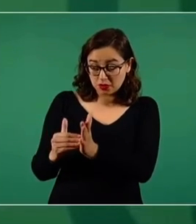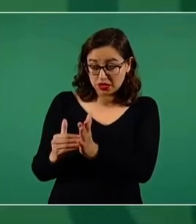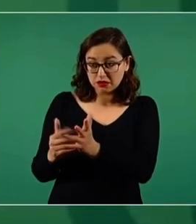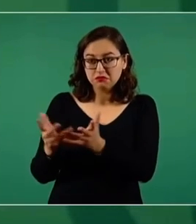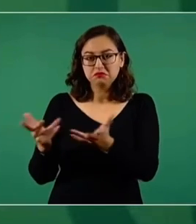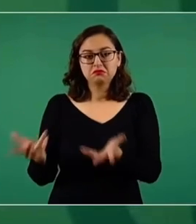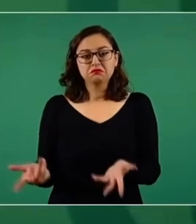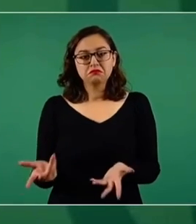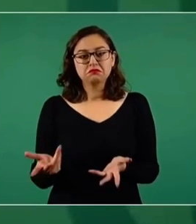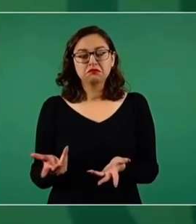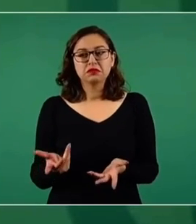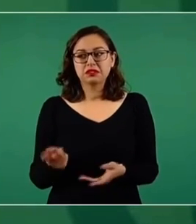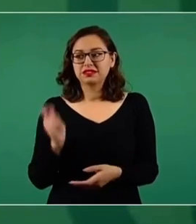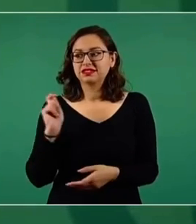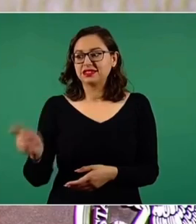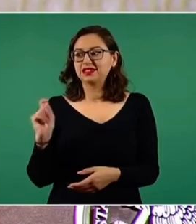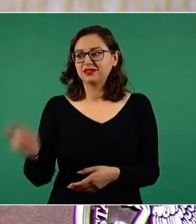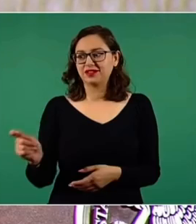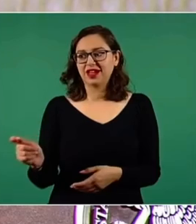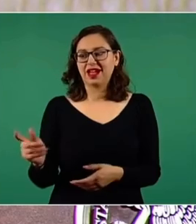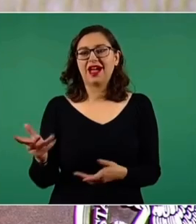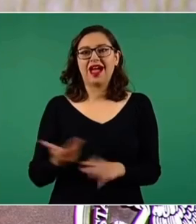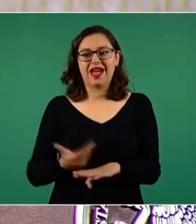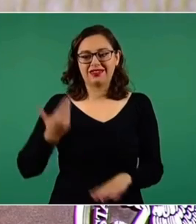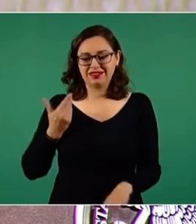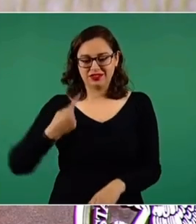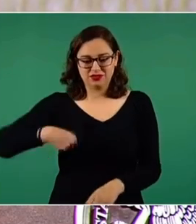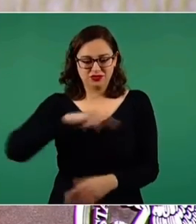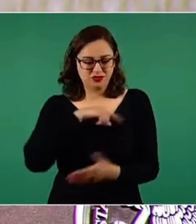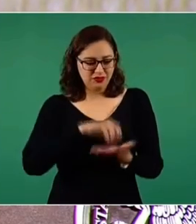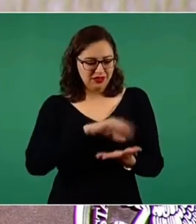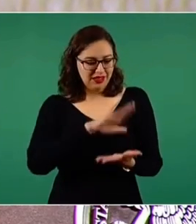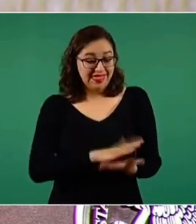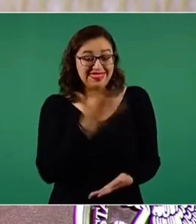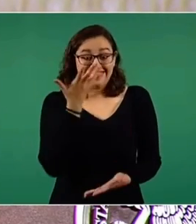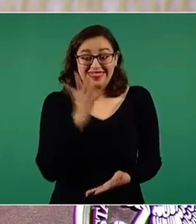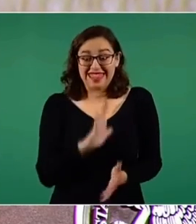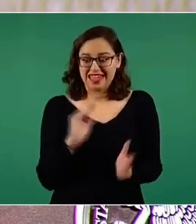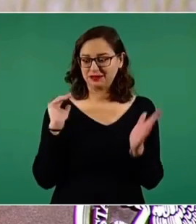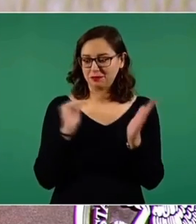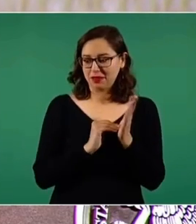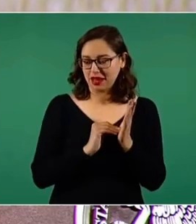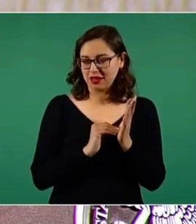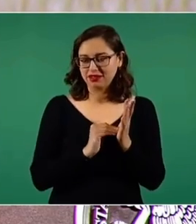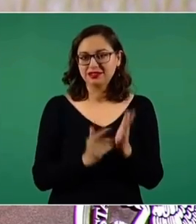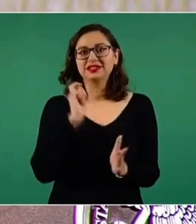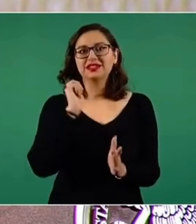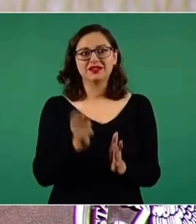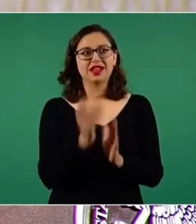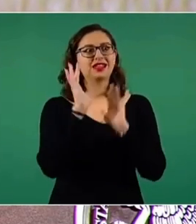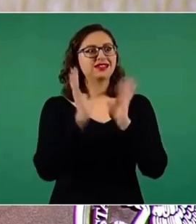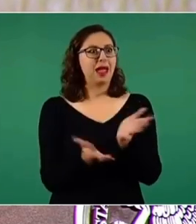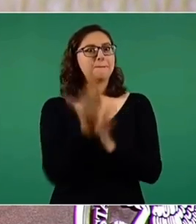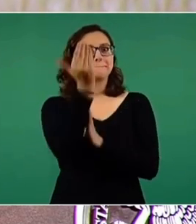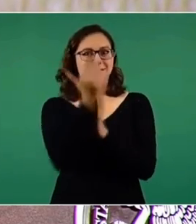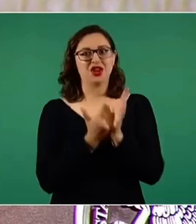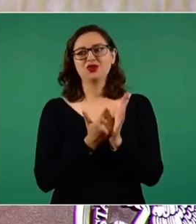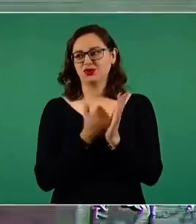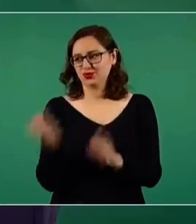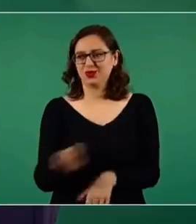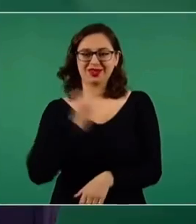ahorita ya reducimos cerca de cinco mil escuelas que ya se han dado atención de esas vandalizadas y estamos hablando que habla de un